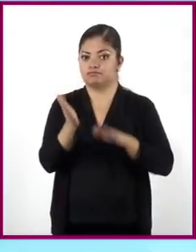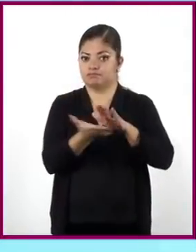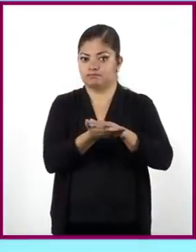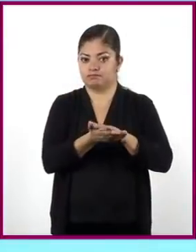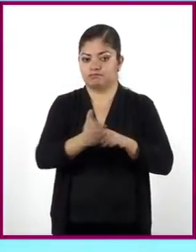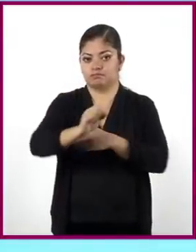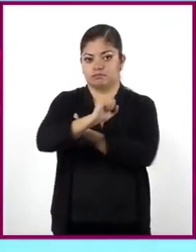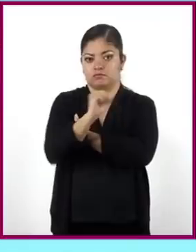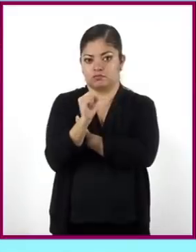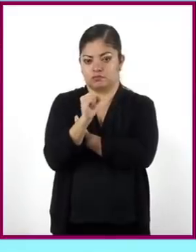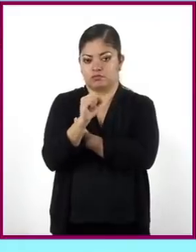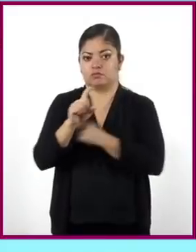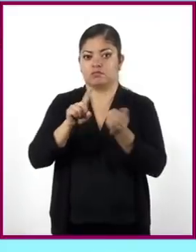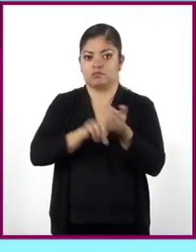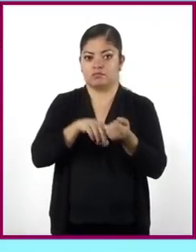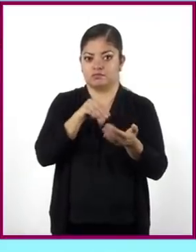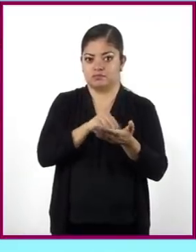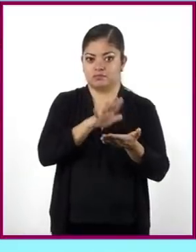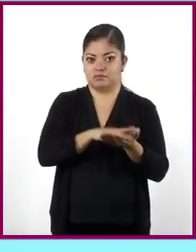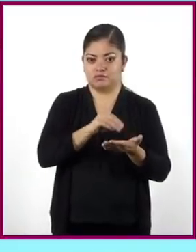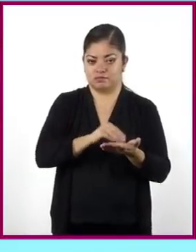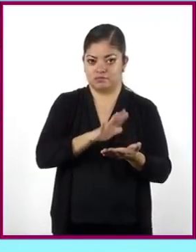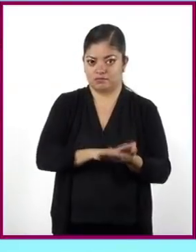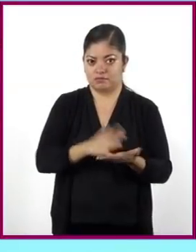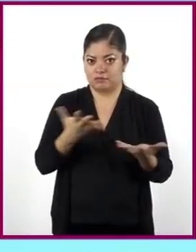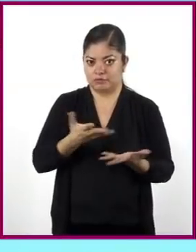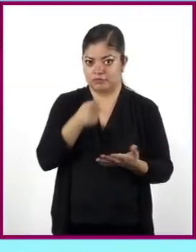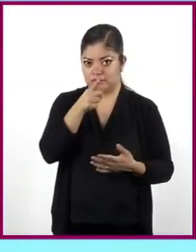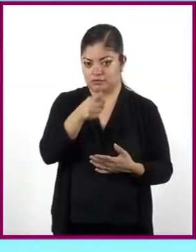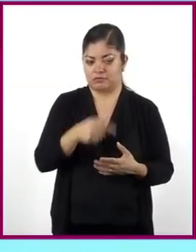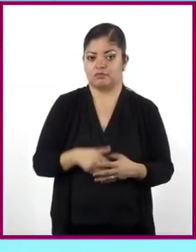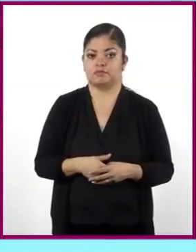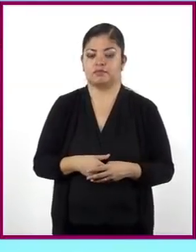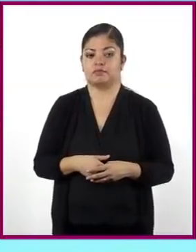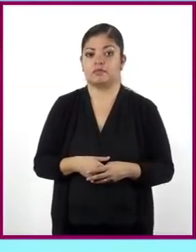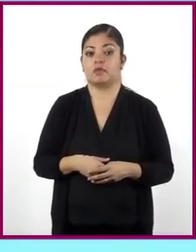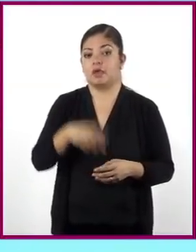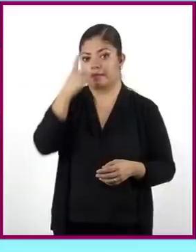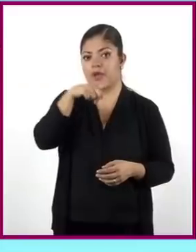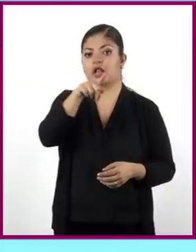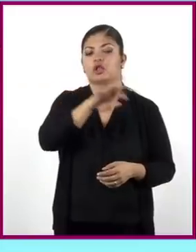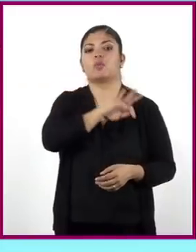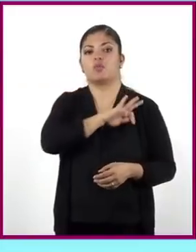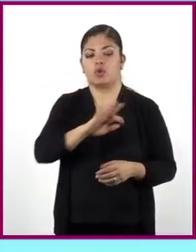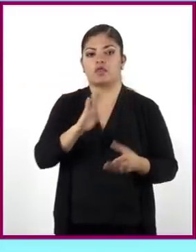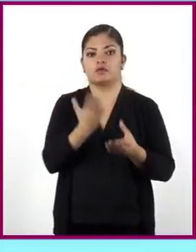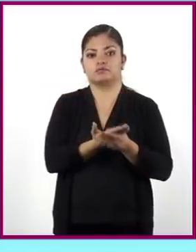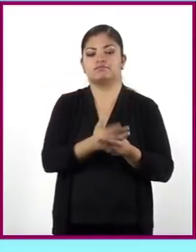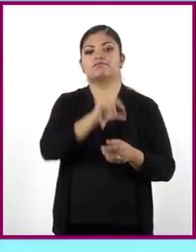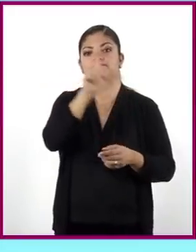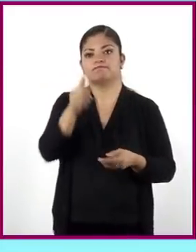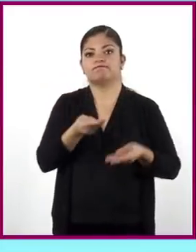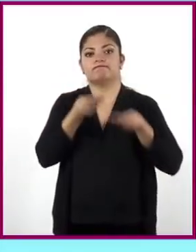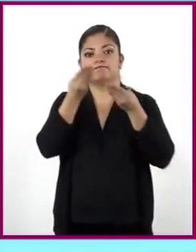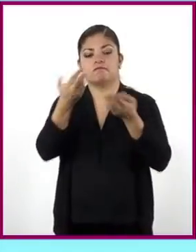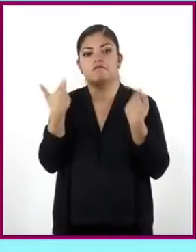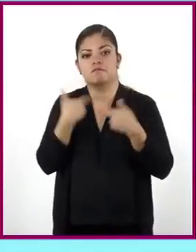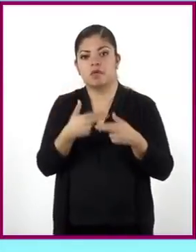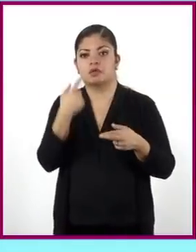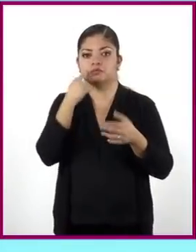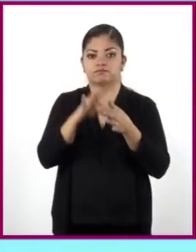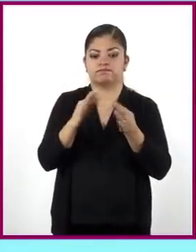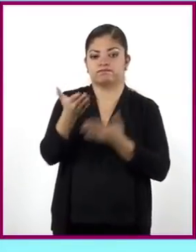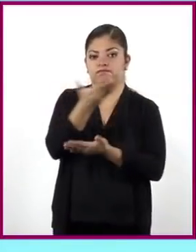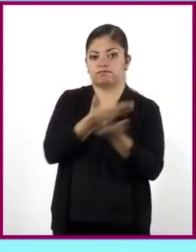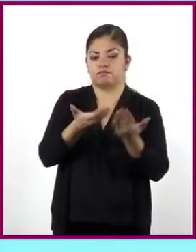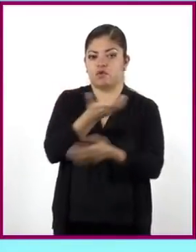carpeta de experiencias junto con las anotaciones que hayan realizado en esta sesión, para que puedan retomarlos con su maestra o maestro y sus